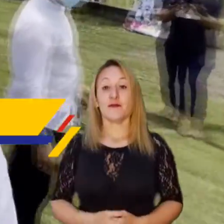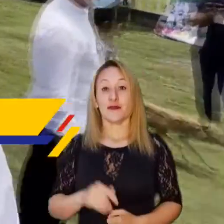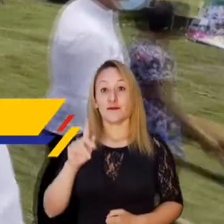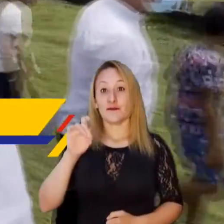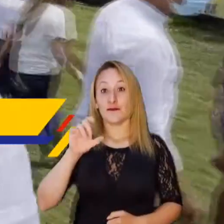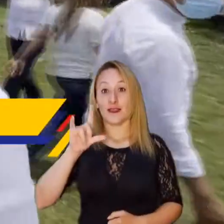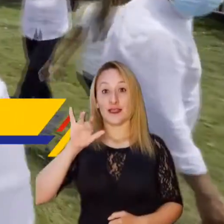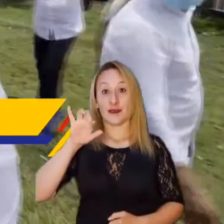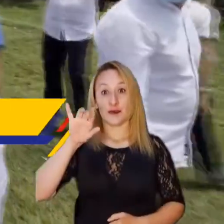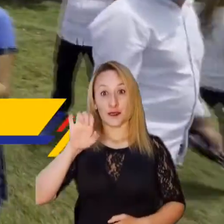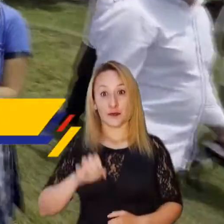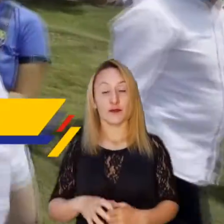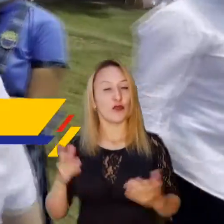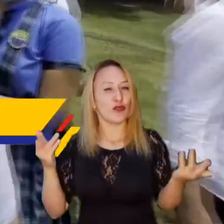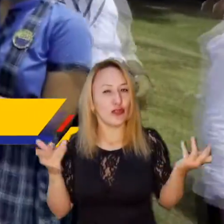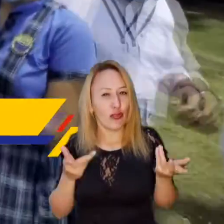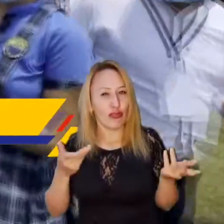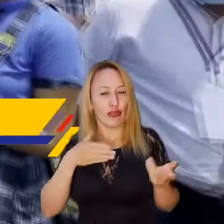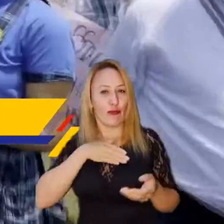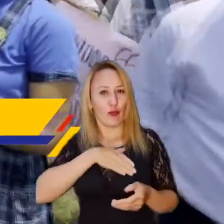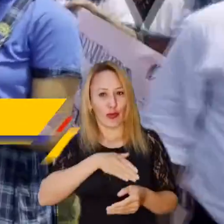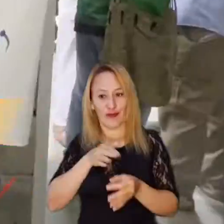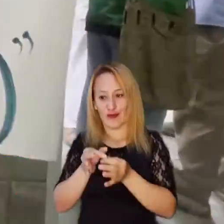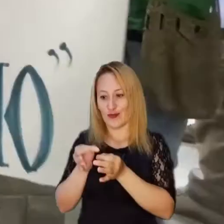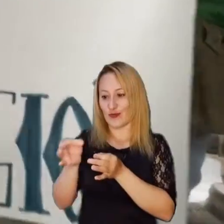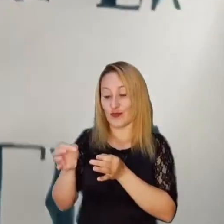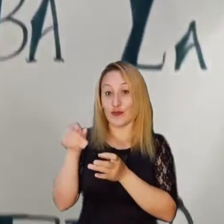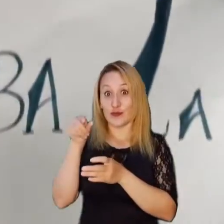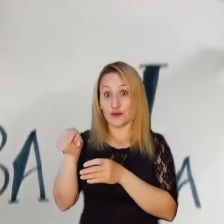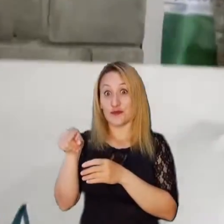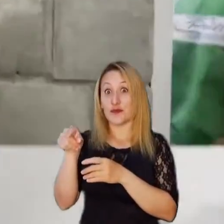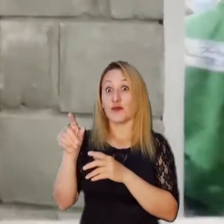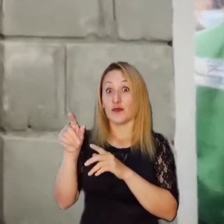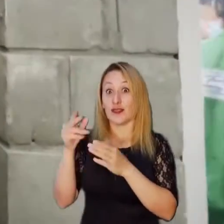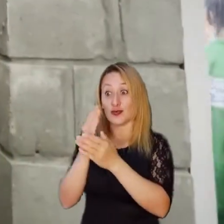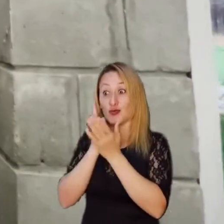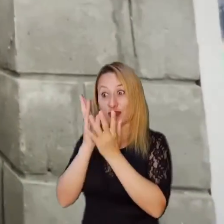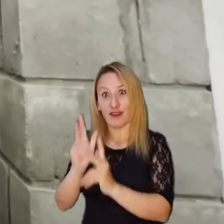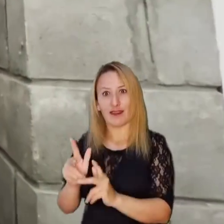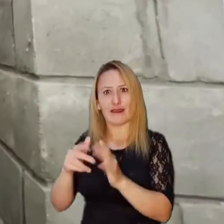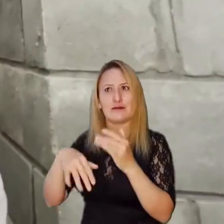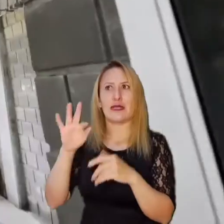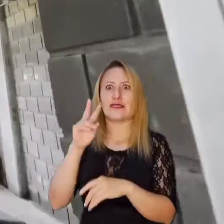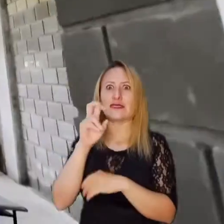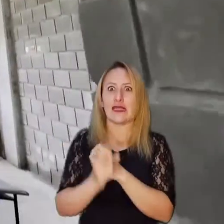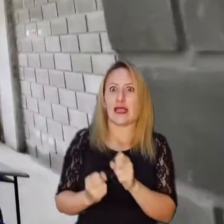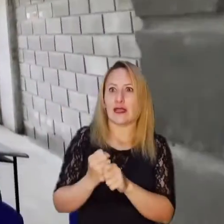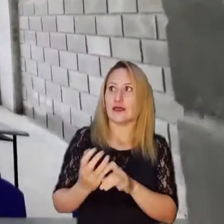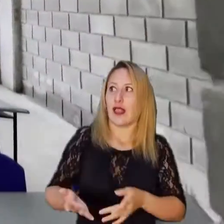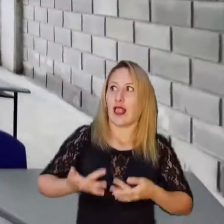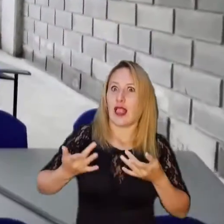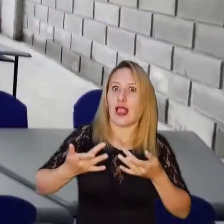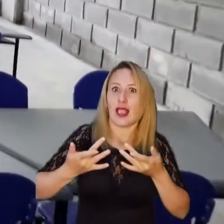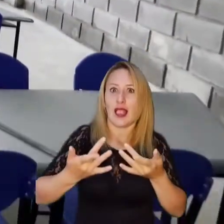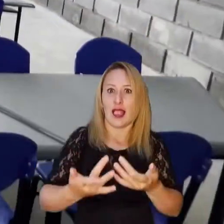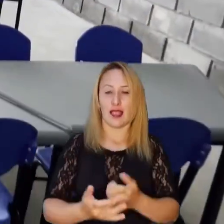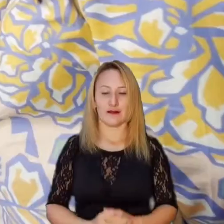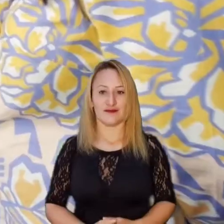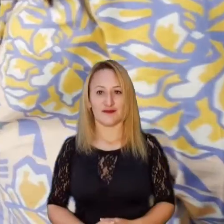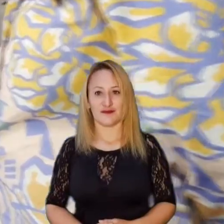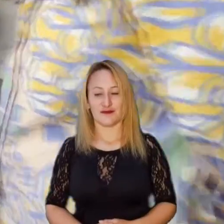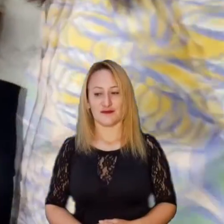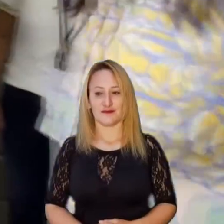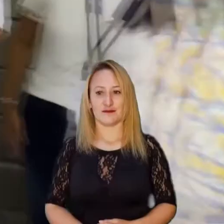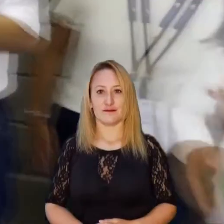Corregimiento Armenia, del municipio de Pinillos, en Bolívar, en donde se inauguró un colegio que los estudiantes esperaron más de siete años.